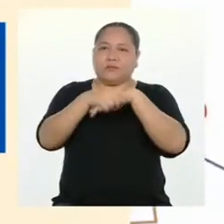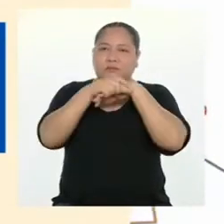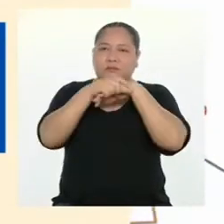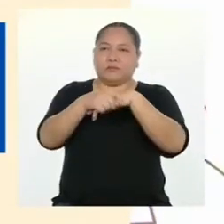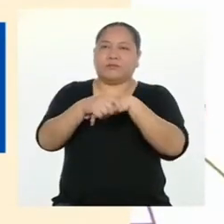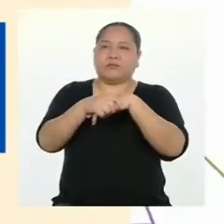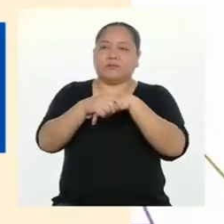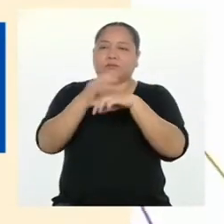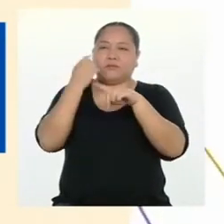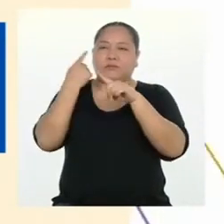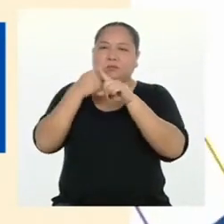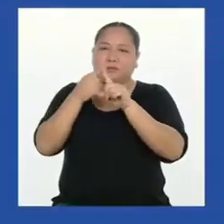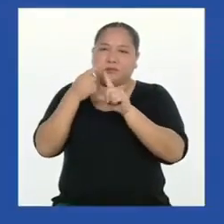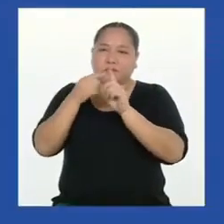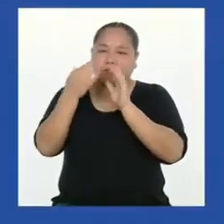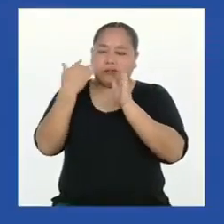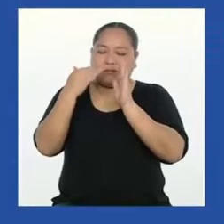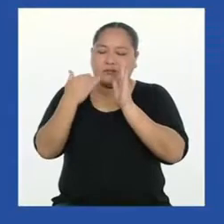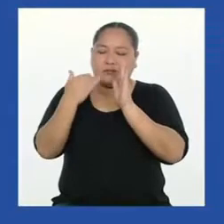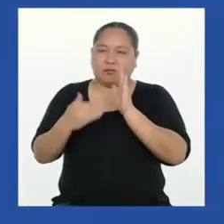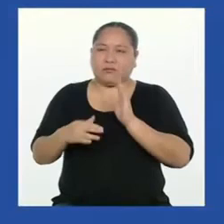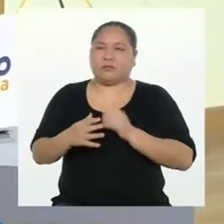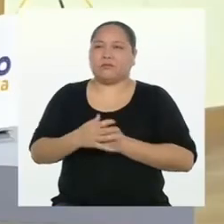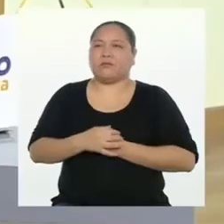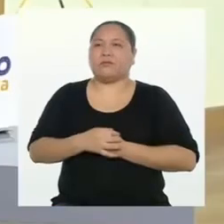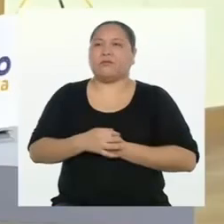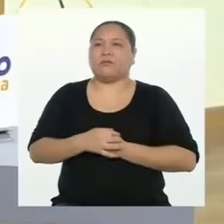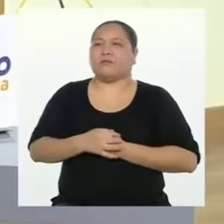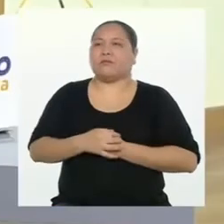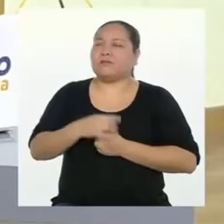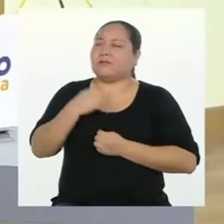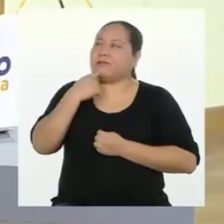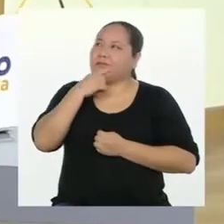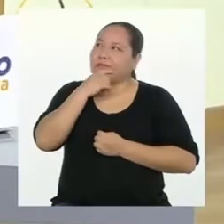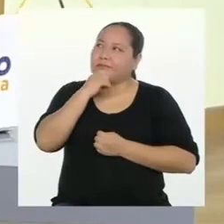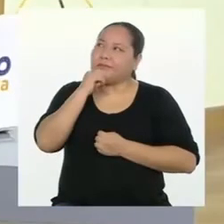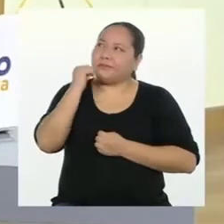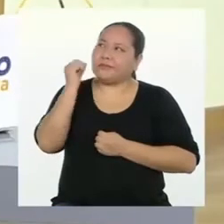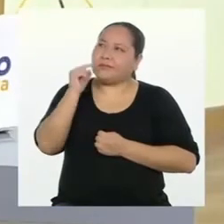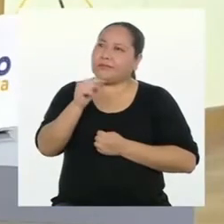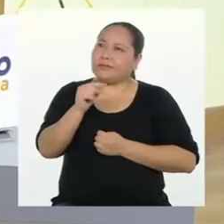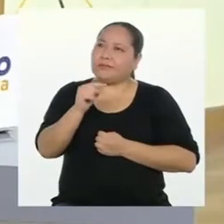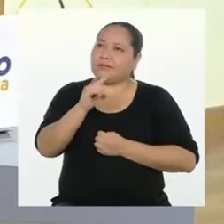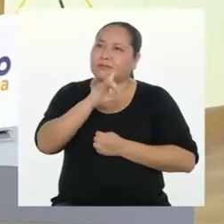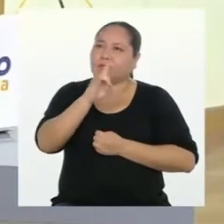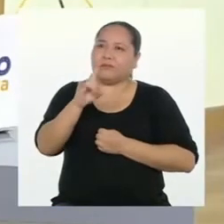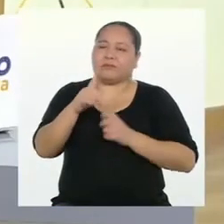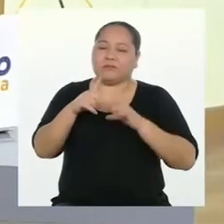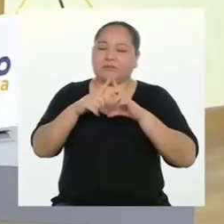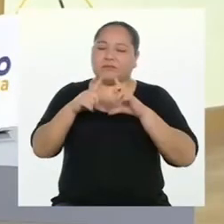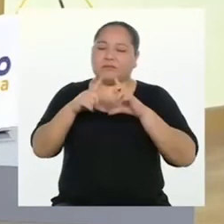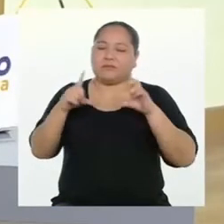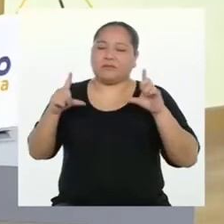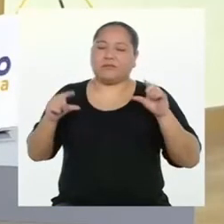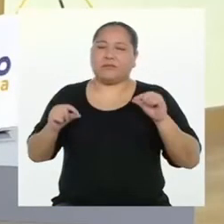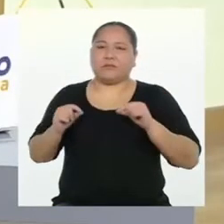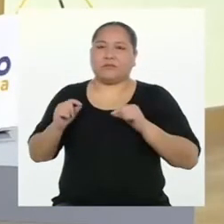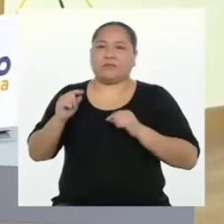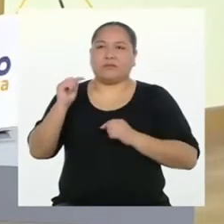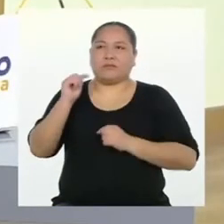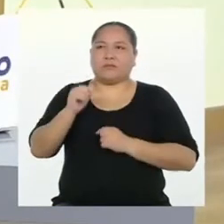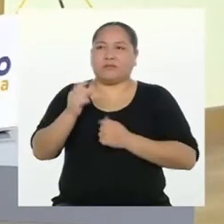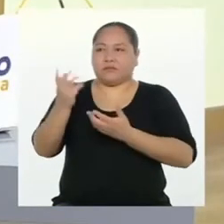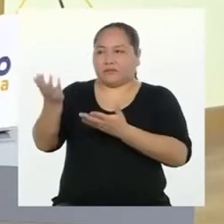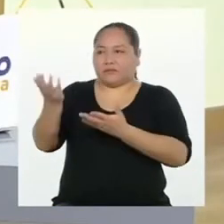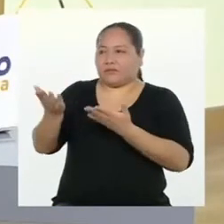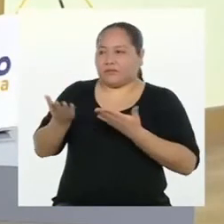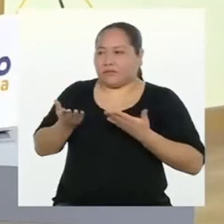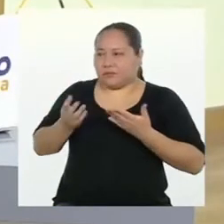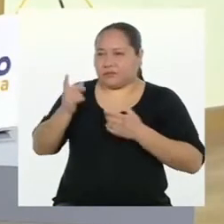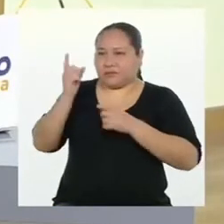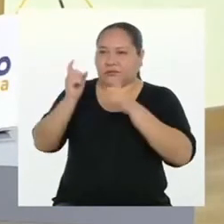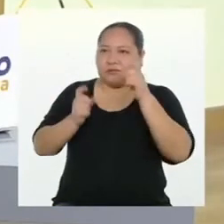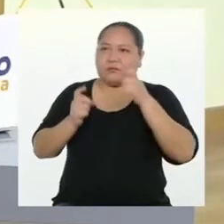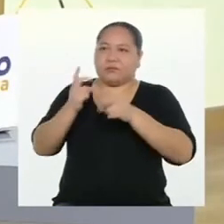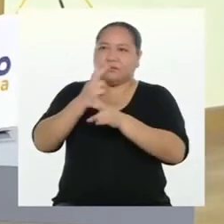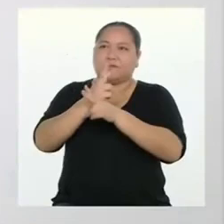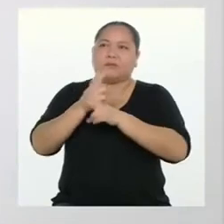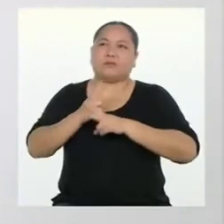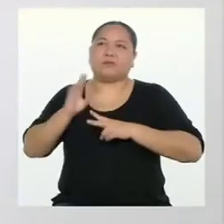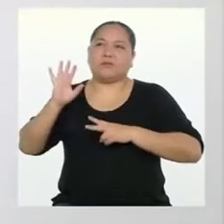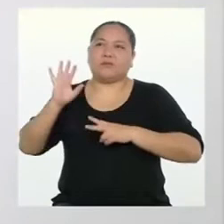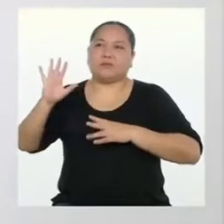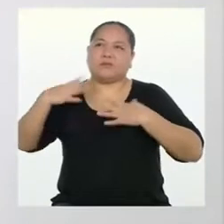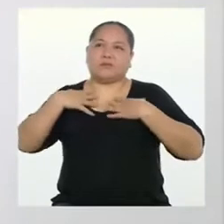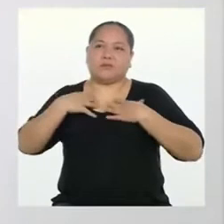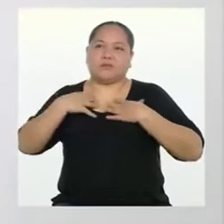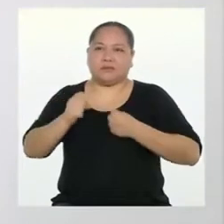felicitar, etc. En nuestro caso, usaríamos una tarjeta para invitar a las personas a que cuiden su salud y la de